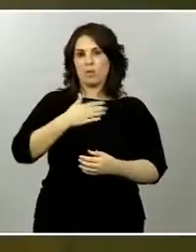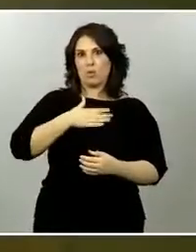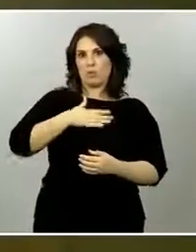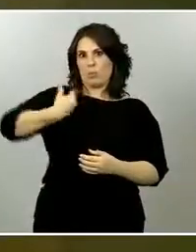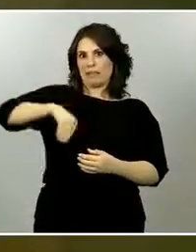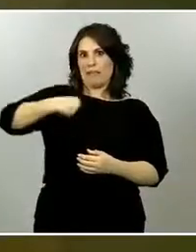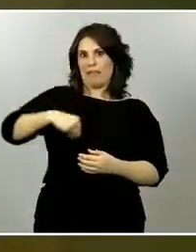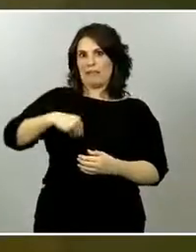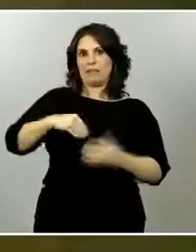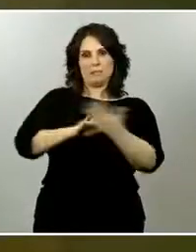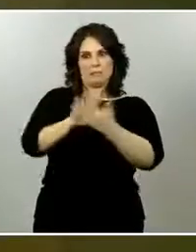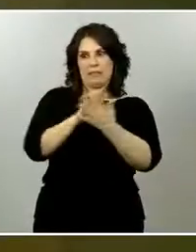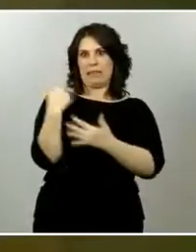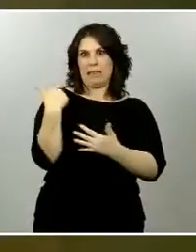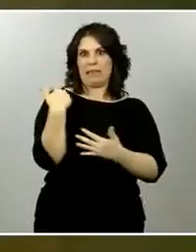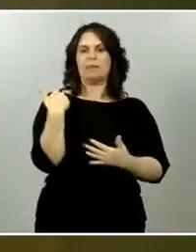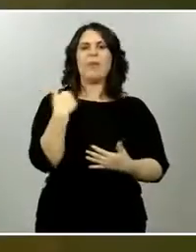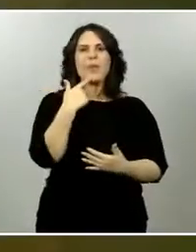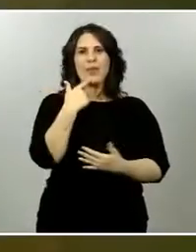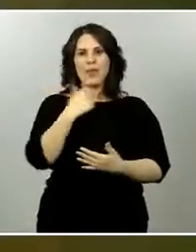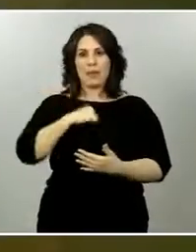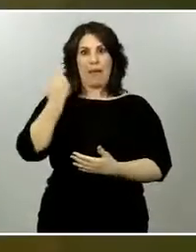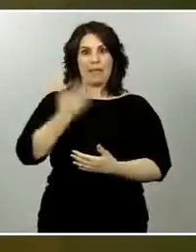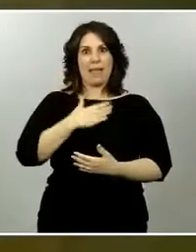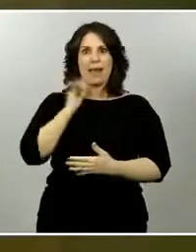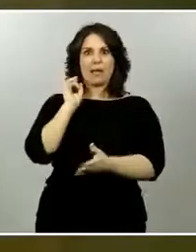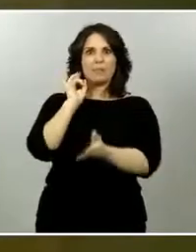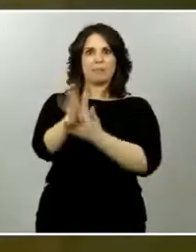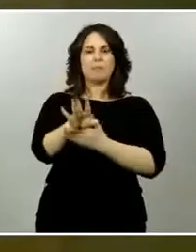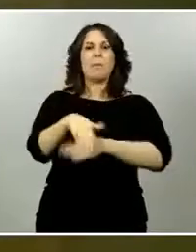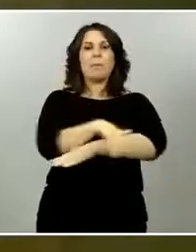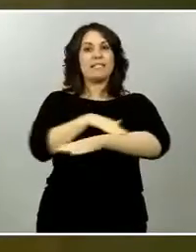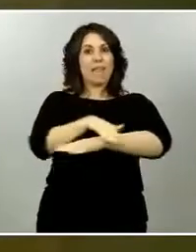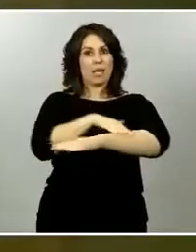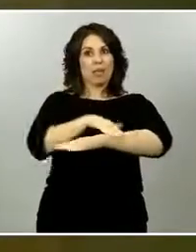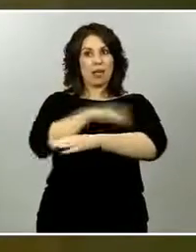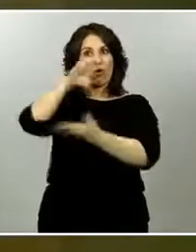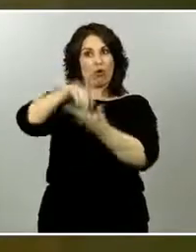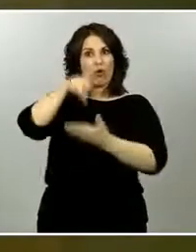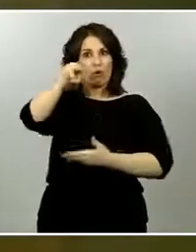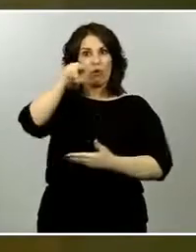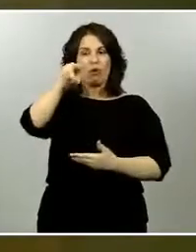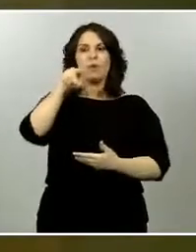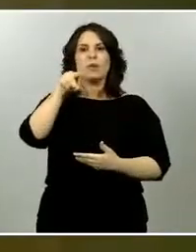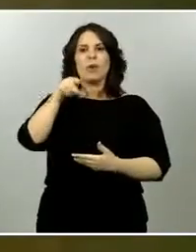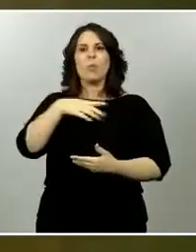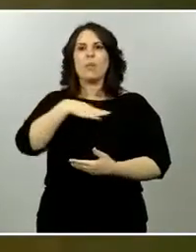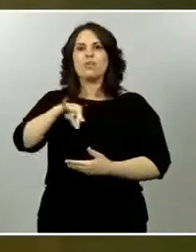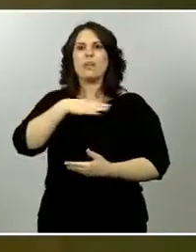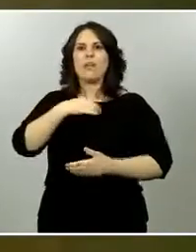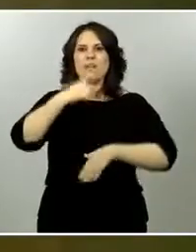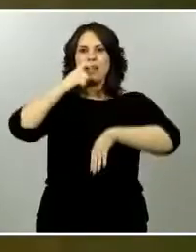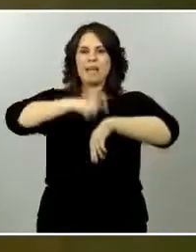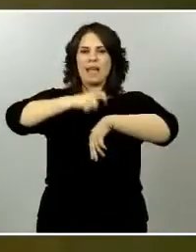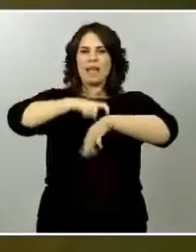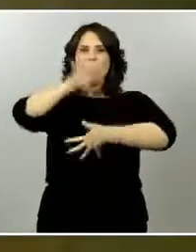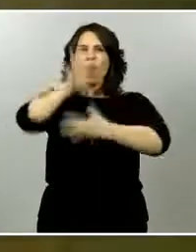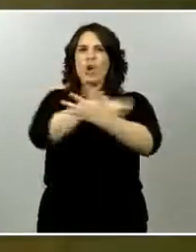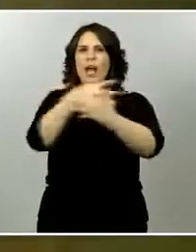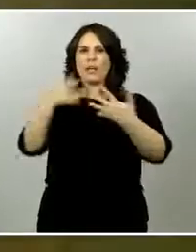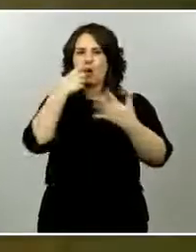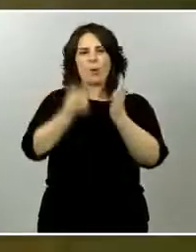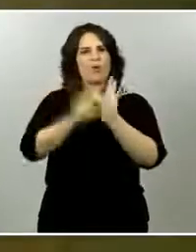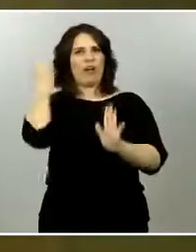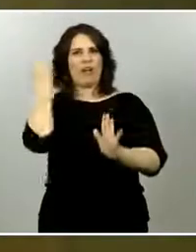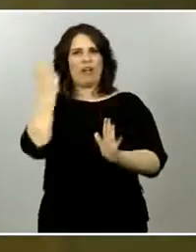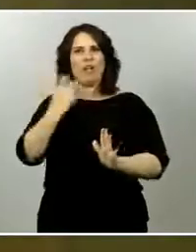si hemos pasado a esa fase 1 se las hago al ministro Illa en primer lugar acaba de hablar nuestro presidente Guillermo Fernández Vara y ha dicho que mañana